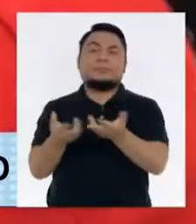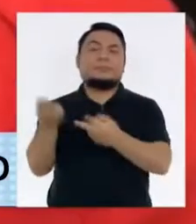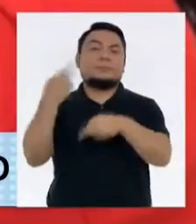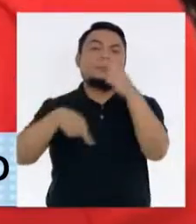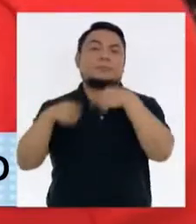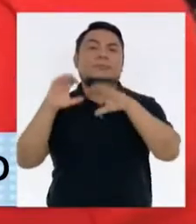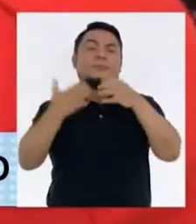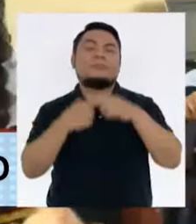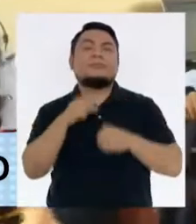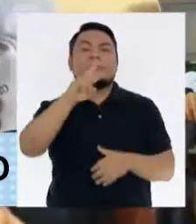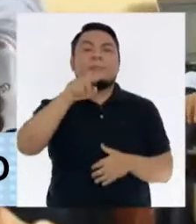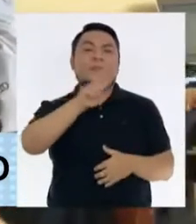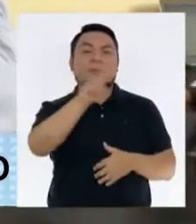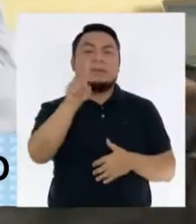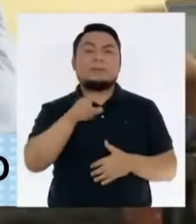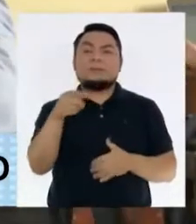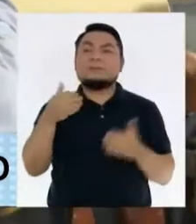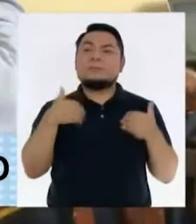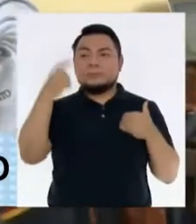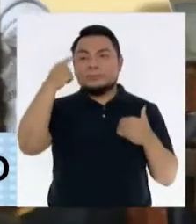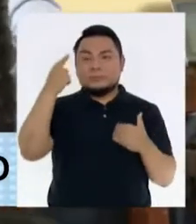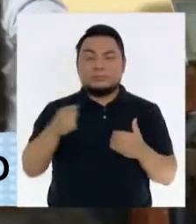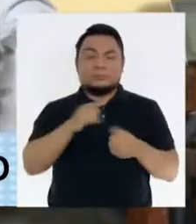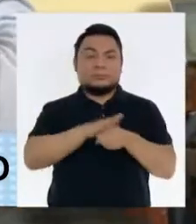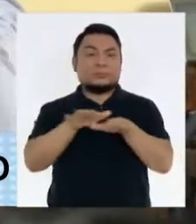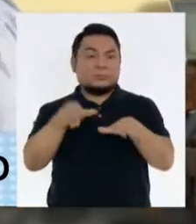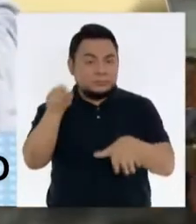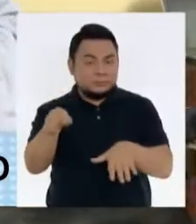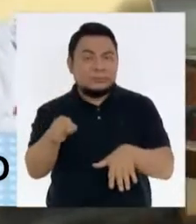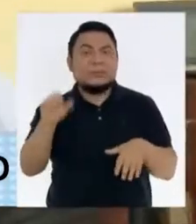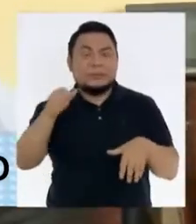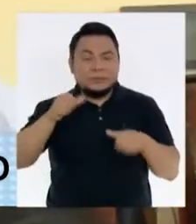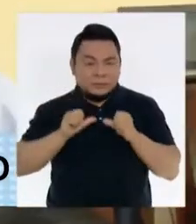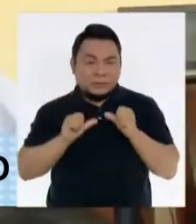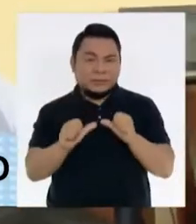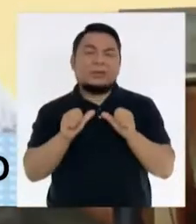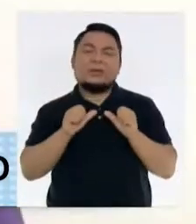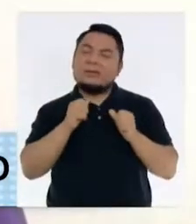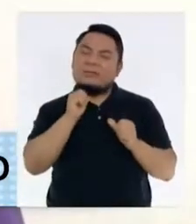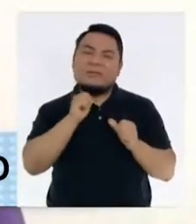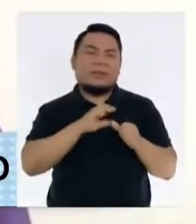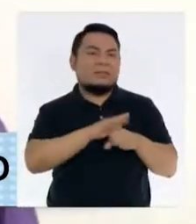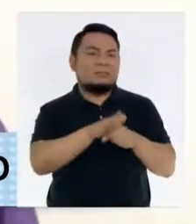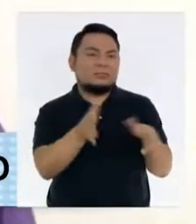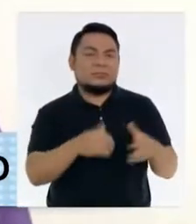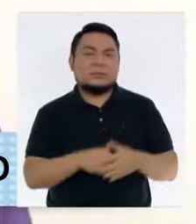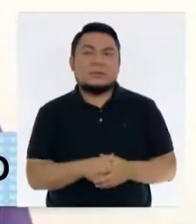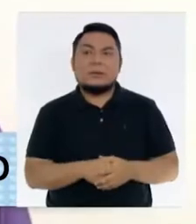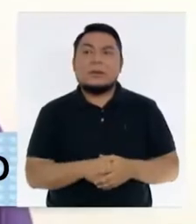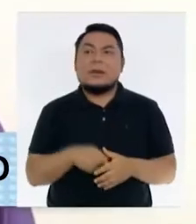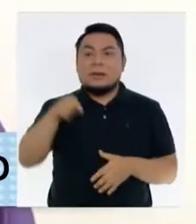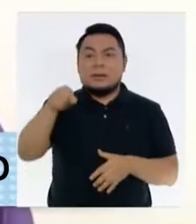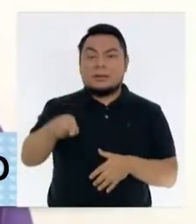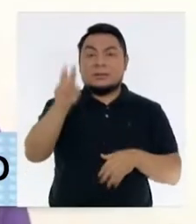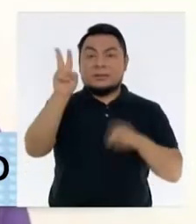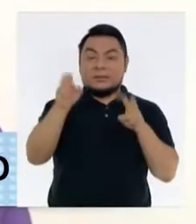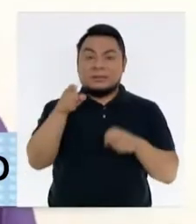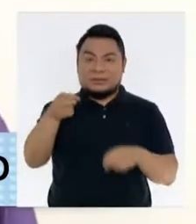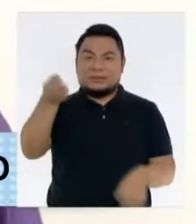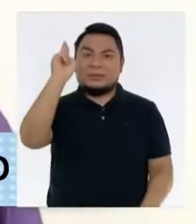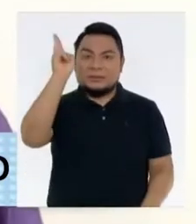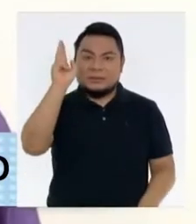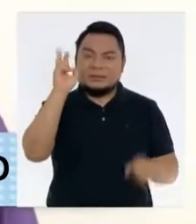retorno a clases dos mil veintidós teniendo en cuenta que la cob y diecinueve seguirá presente y ahí no es solamente un tema de